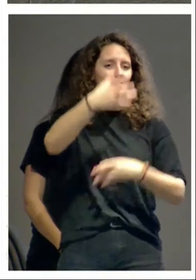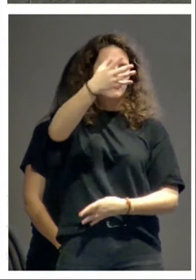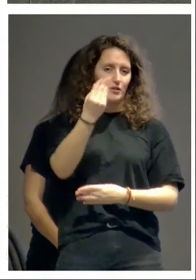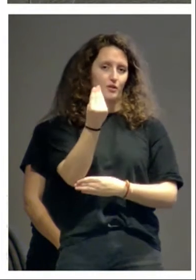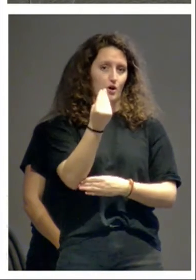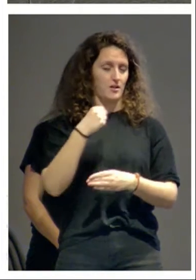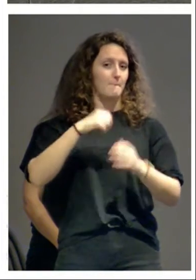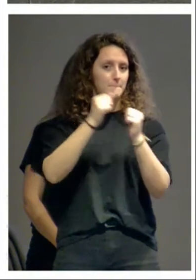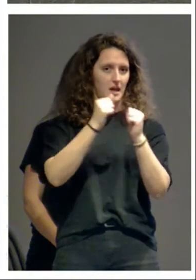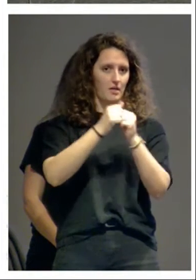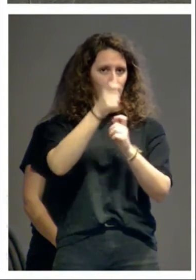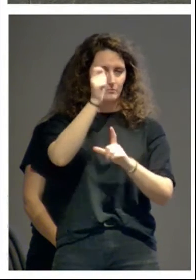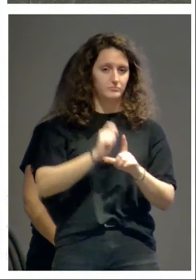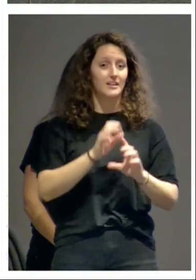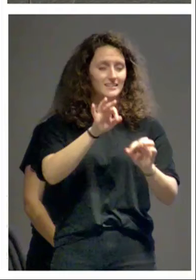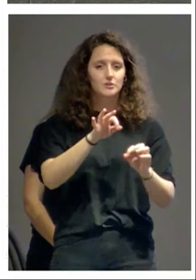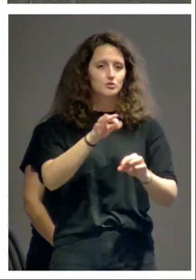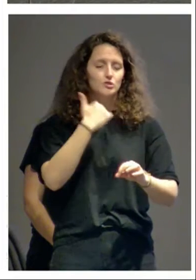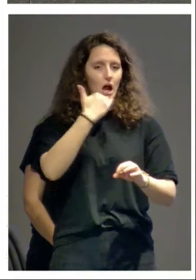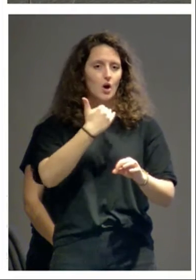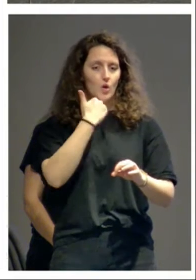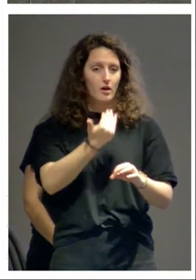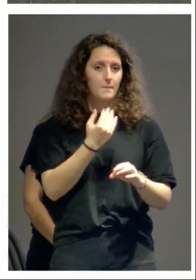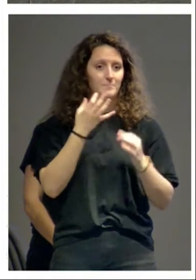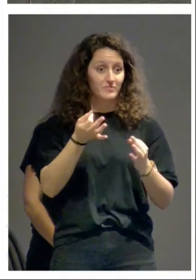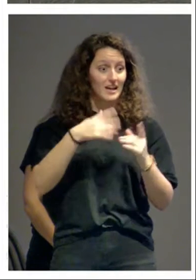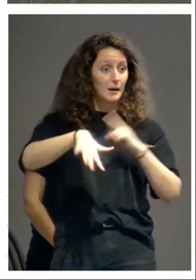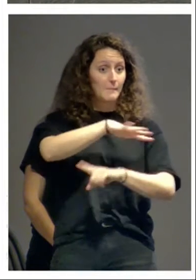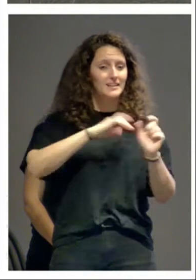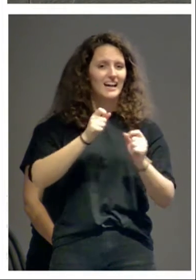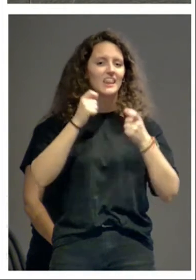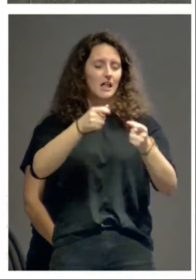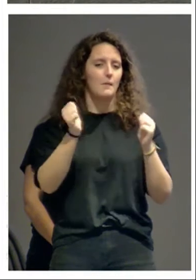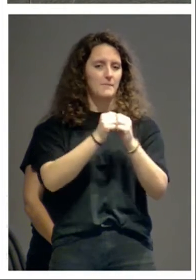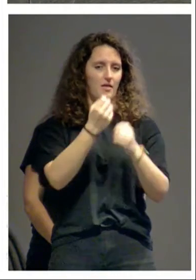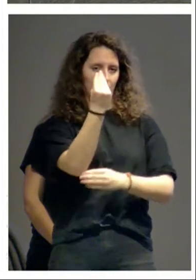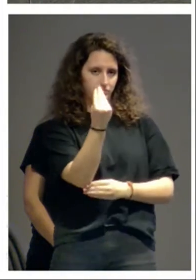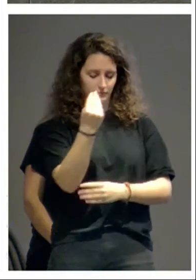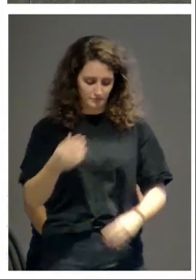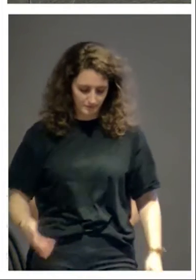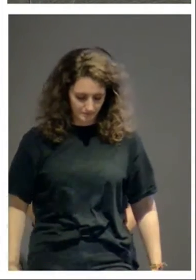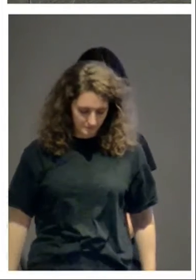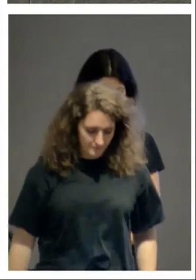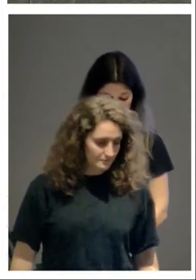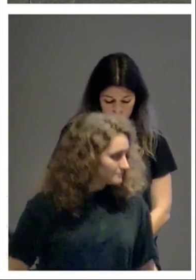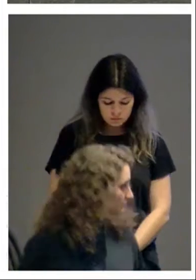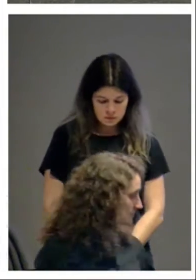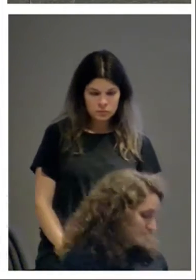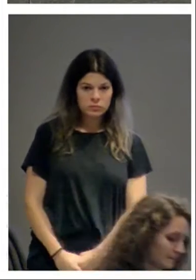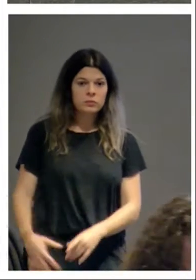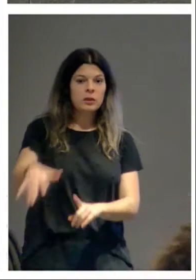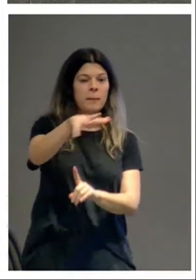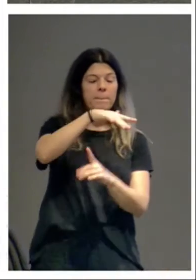Se había producido una verdadera petrificación del paisaje. Y ese paisaje monumental